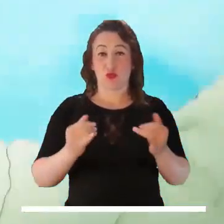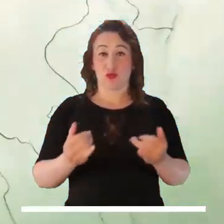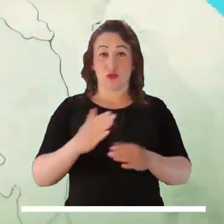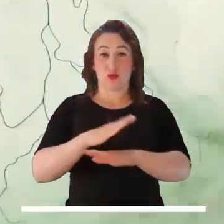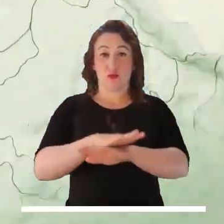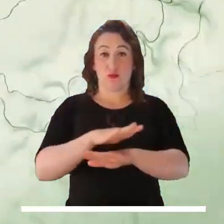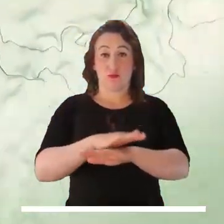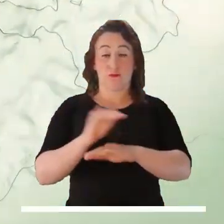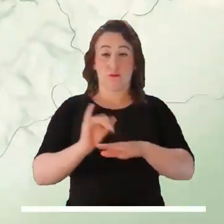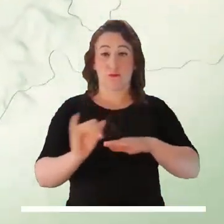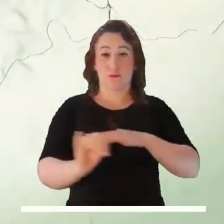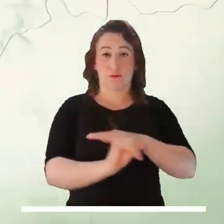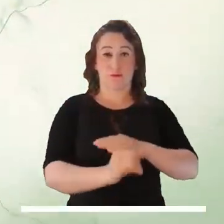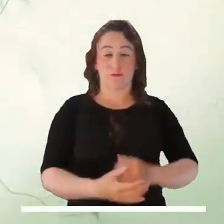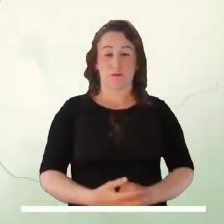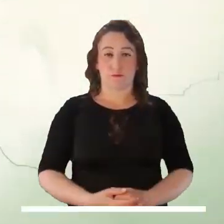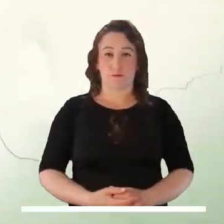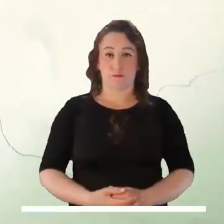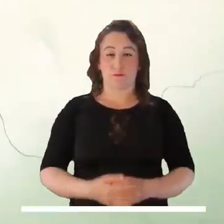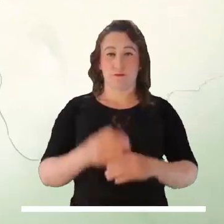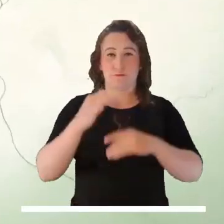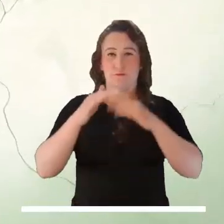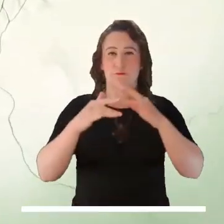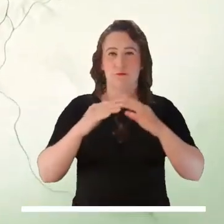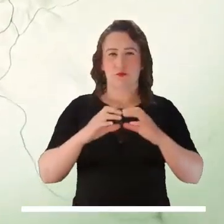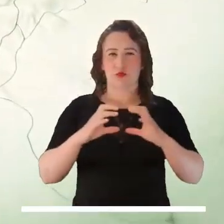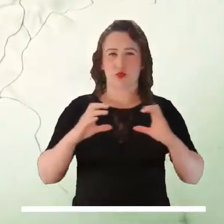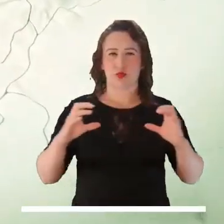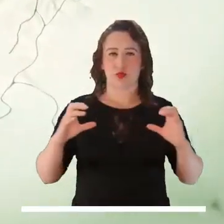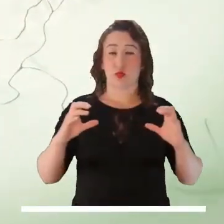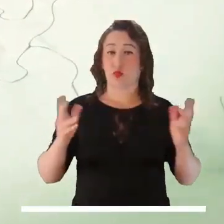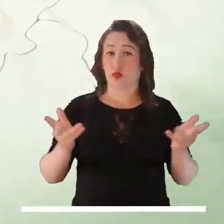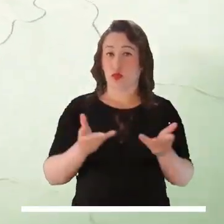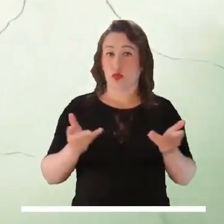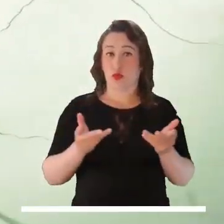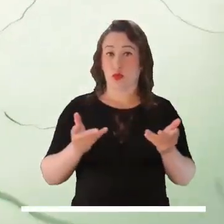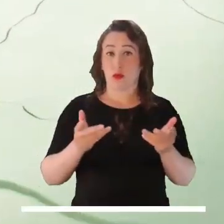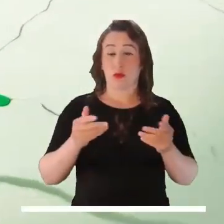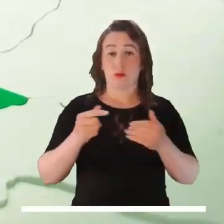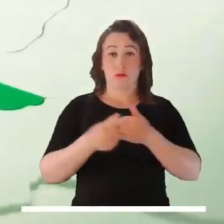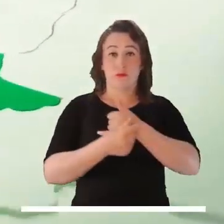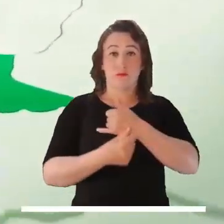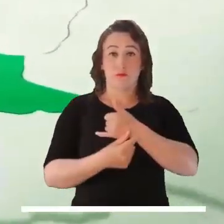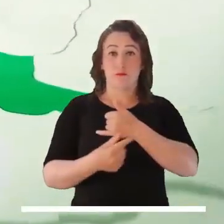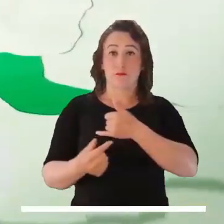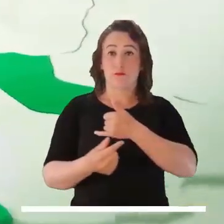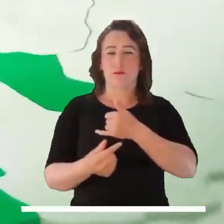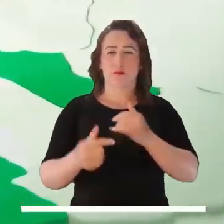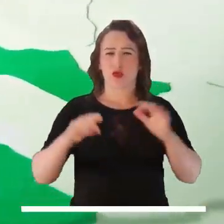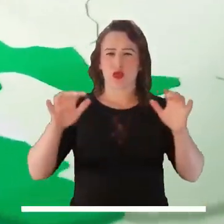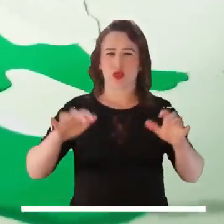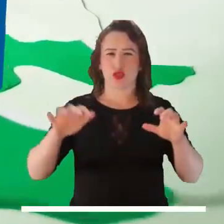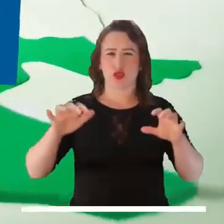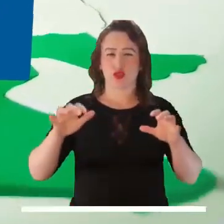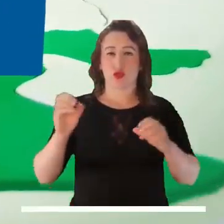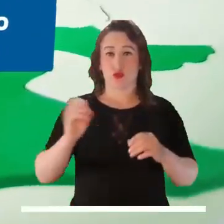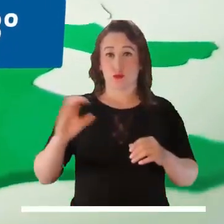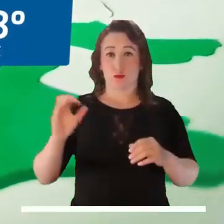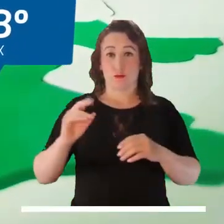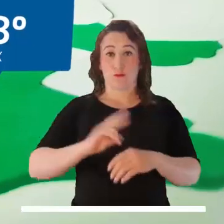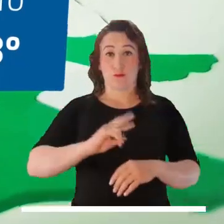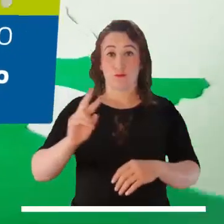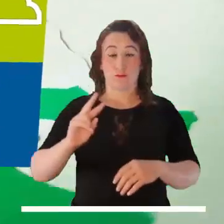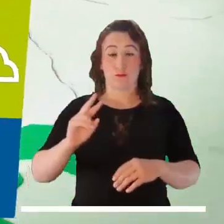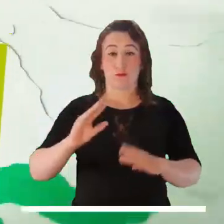eléctrica durante la tarde en las islas. Hielo entre parcial y mayormente nublado se anticipa en el Pacífico, que promete